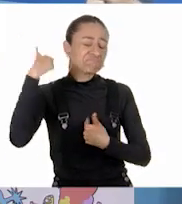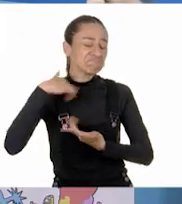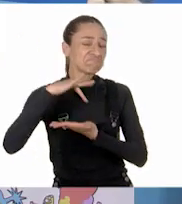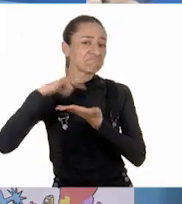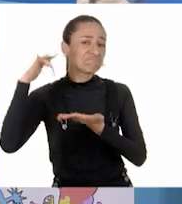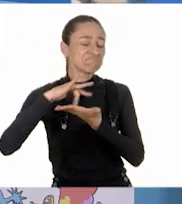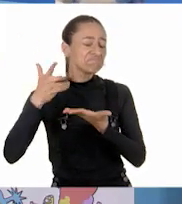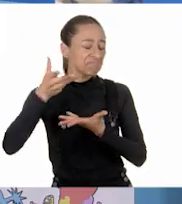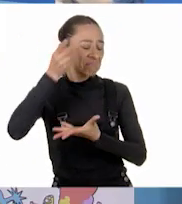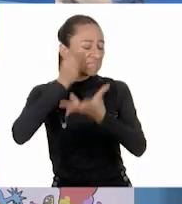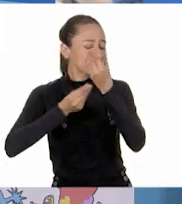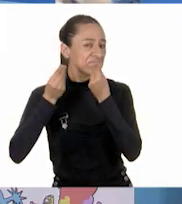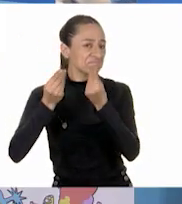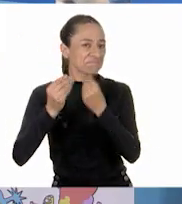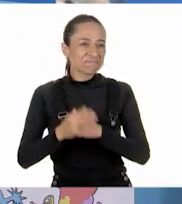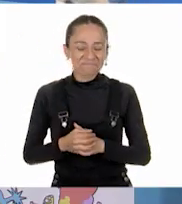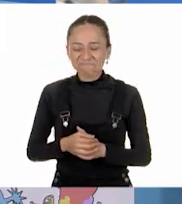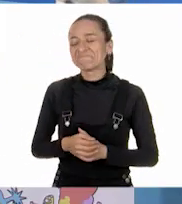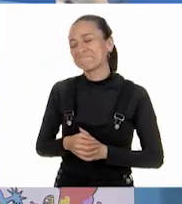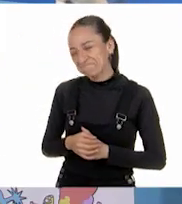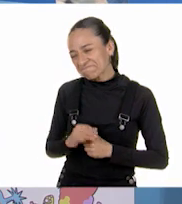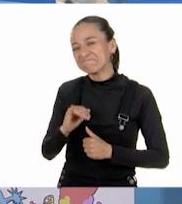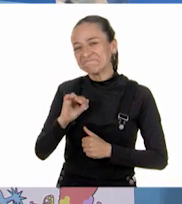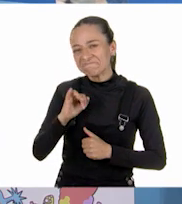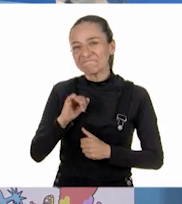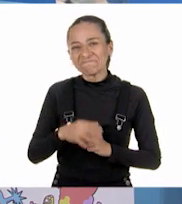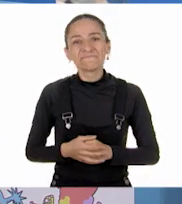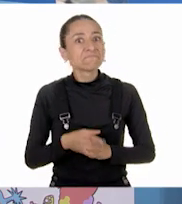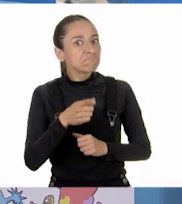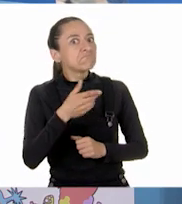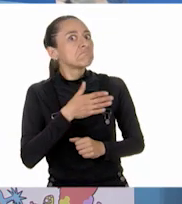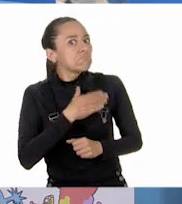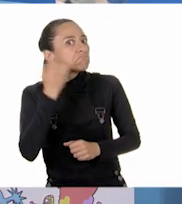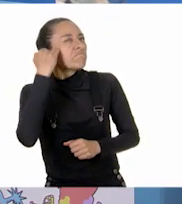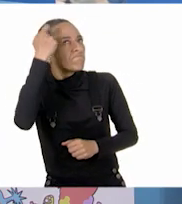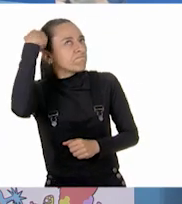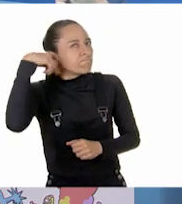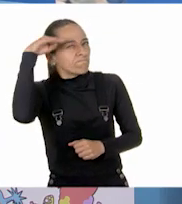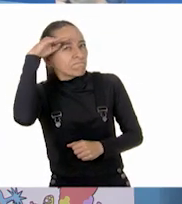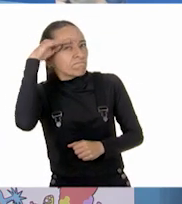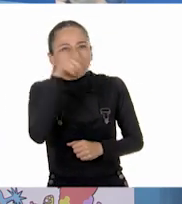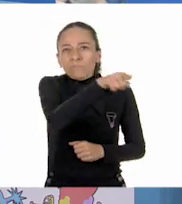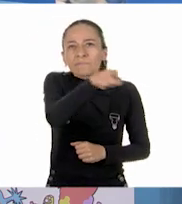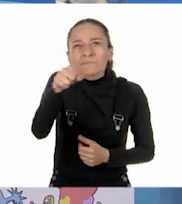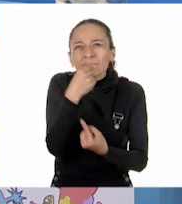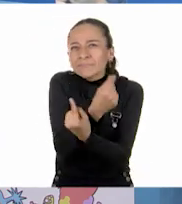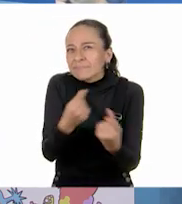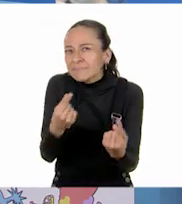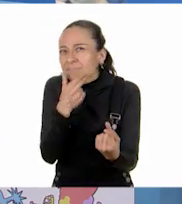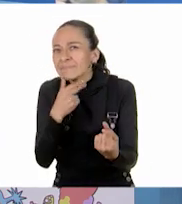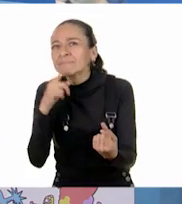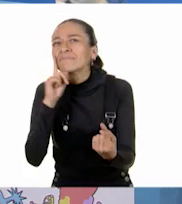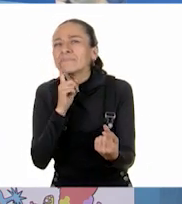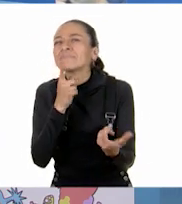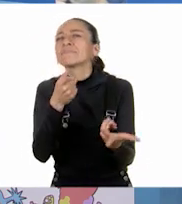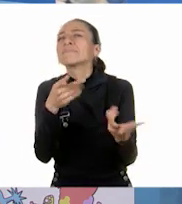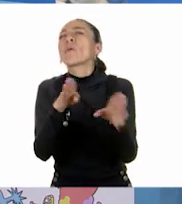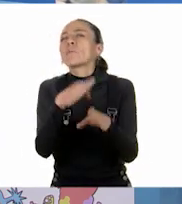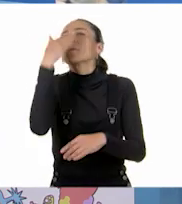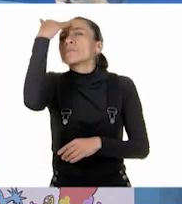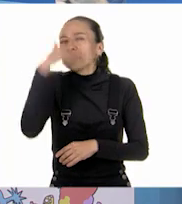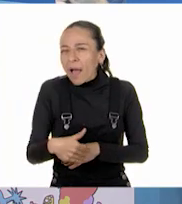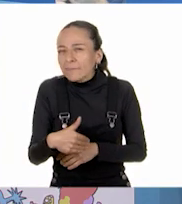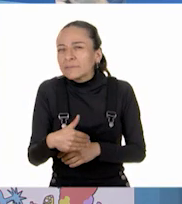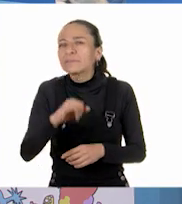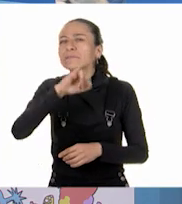Muy buen razonamiento. Y ustedes, niñas y niños, ¿cómo pensaron encontrar el punto donde estaba Juan en la pista? Si